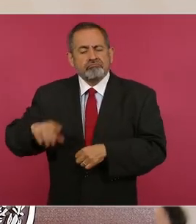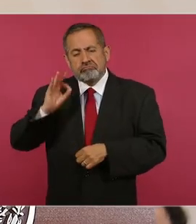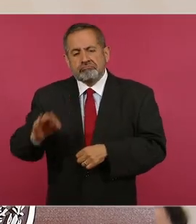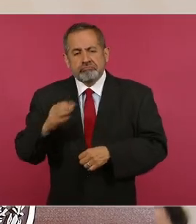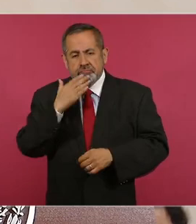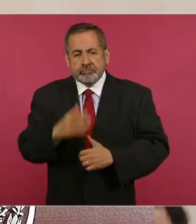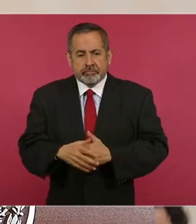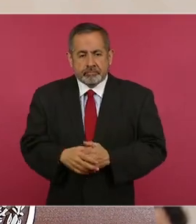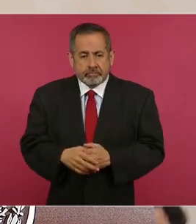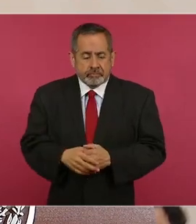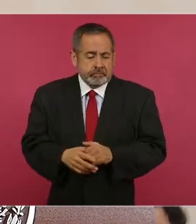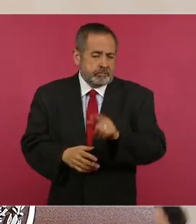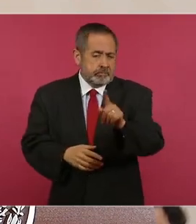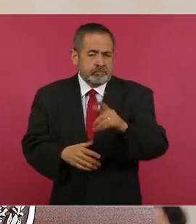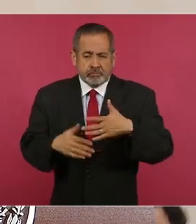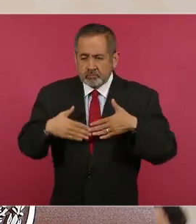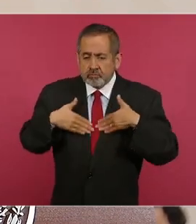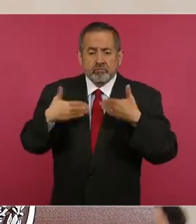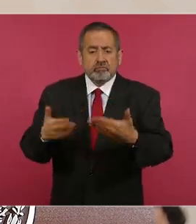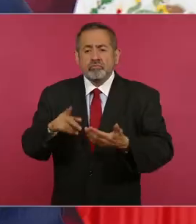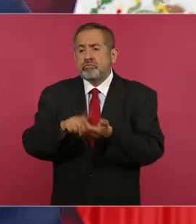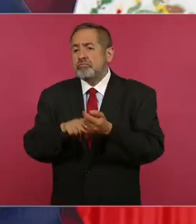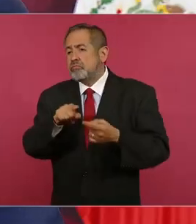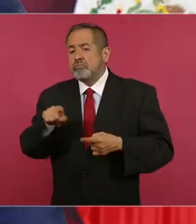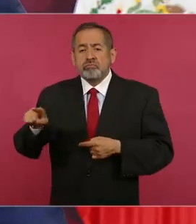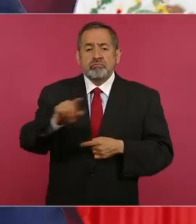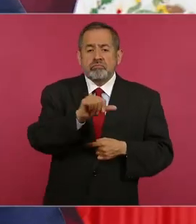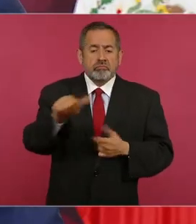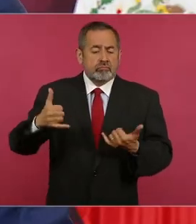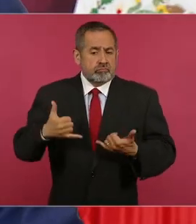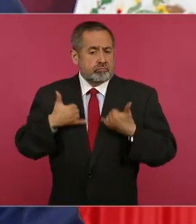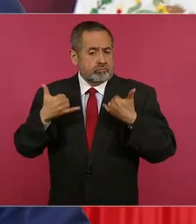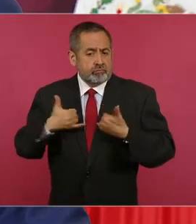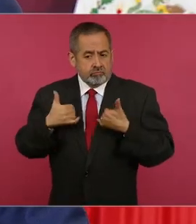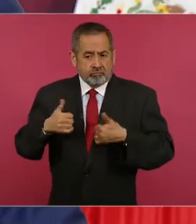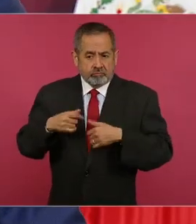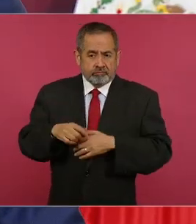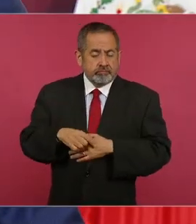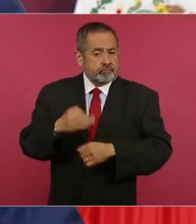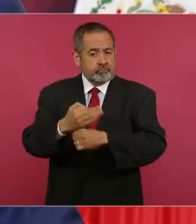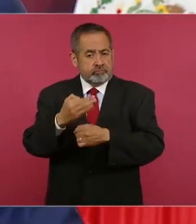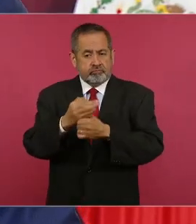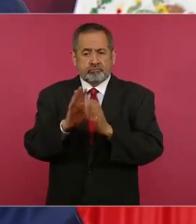Y yo le tengo mucha confianza a los jóvenes. El libro que estoy escribiendo,